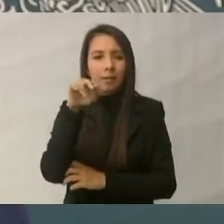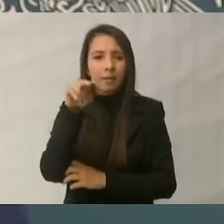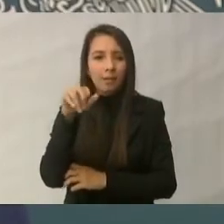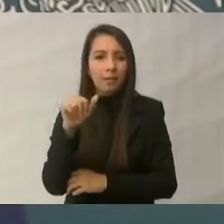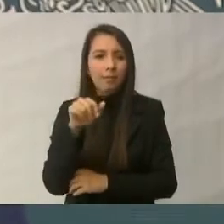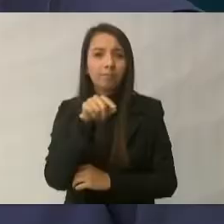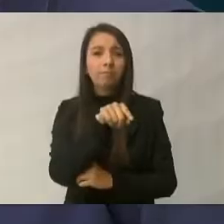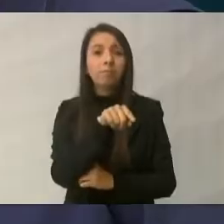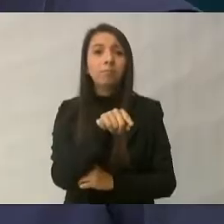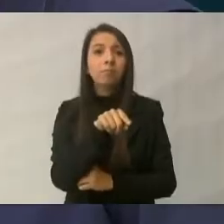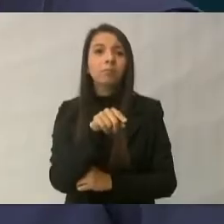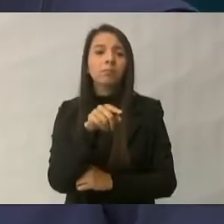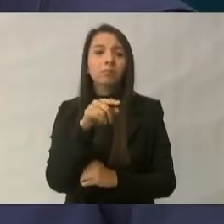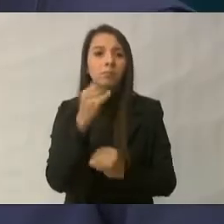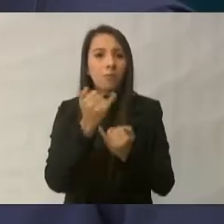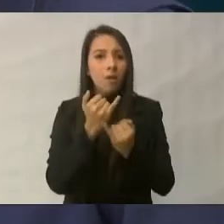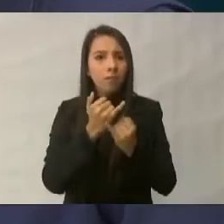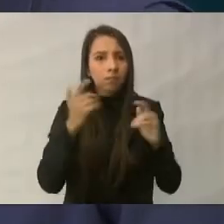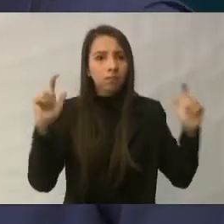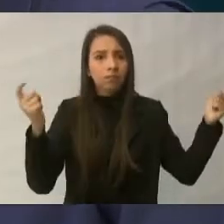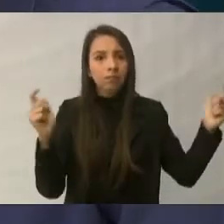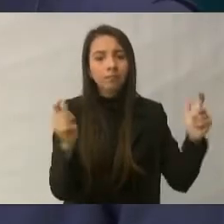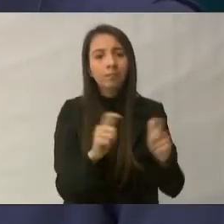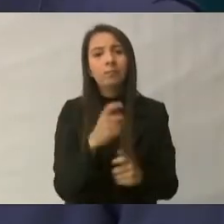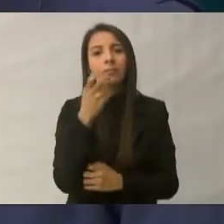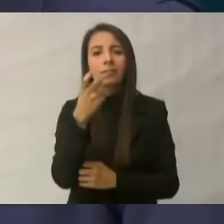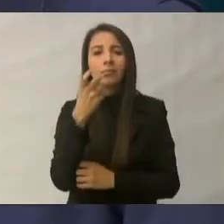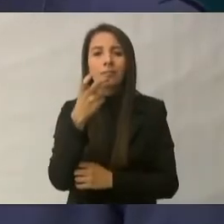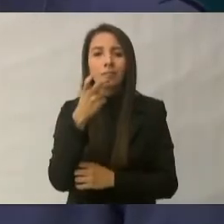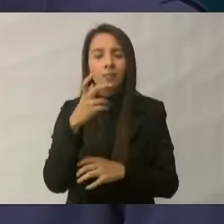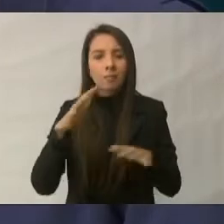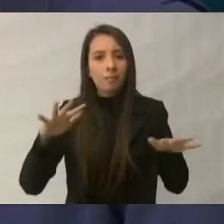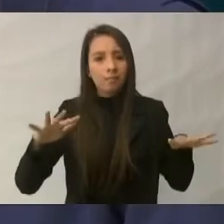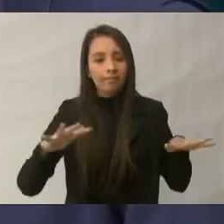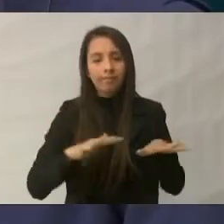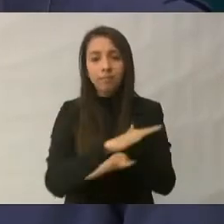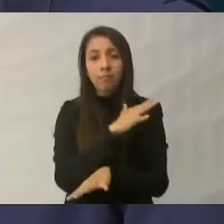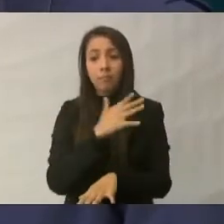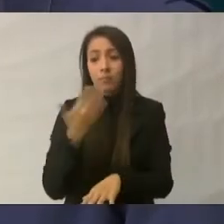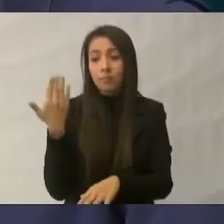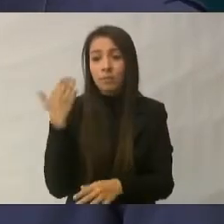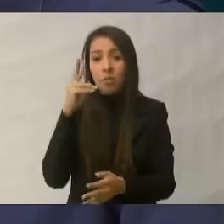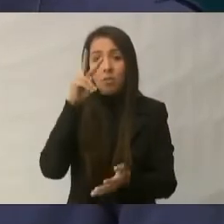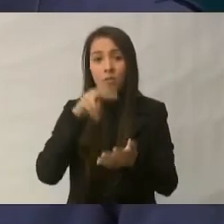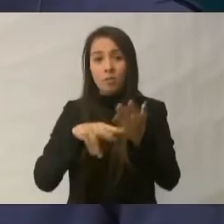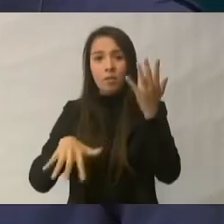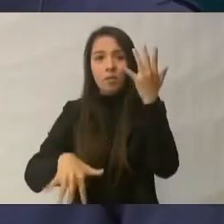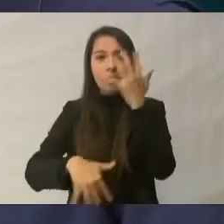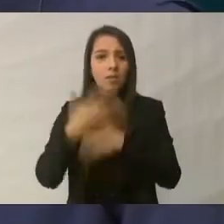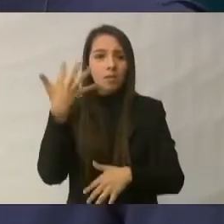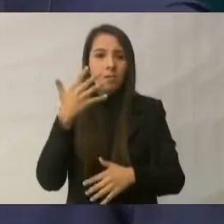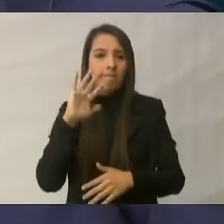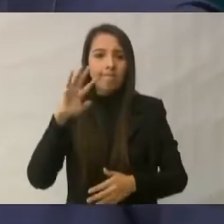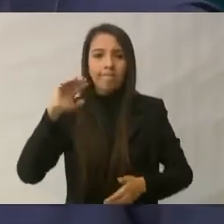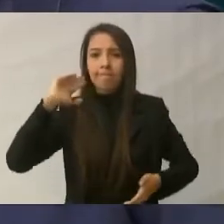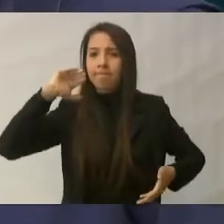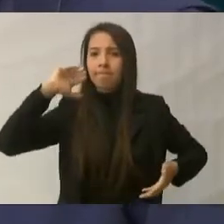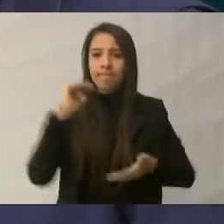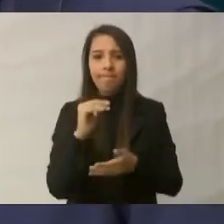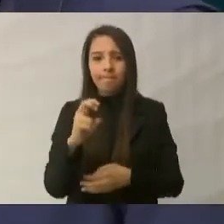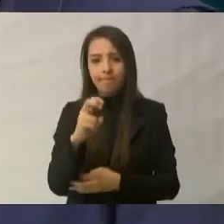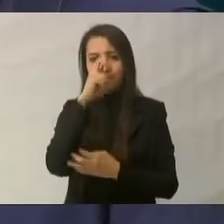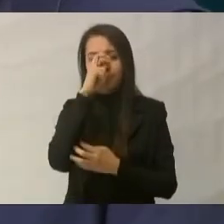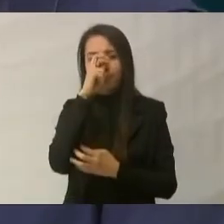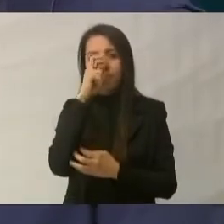Eso ha modificado de alguna manera, especialmente a partir del 2015, la actividad en la zona con algunas restricciones